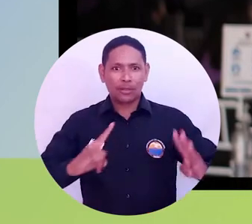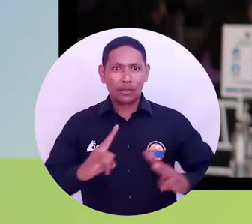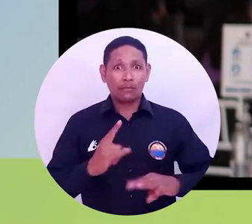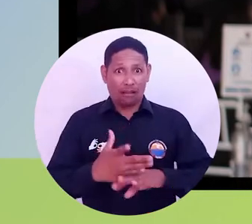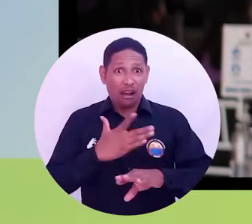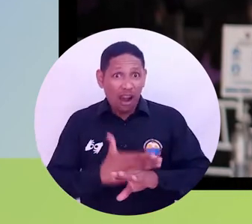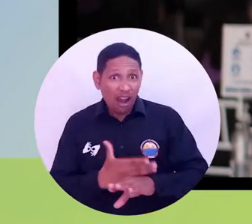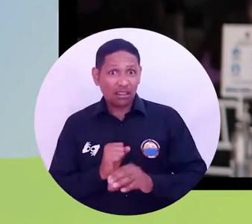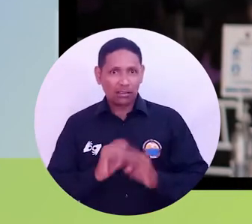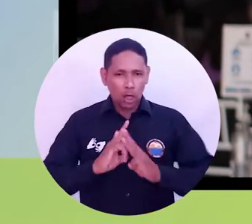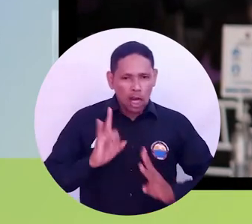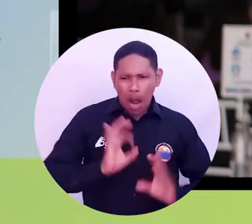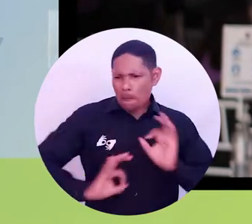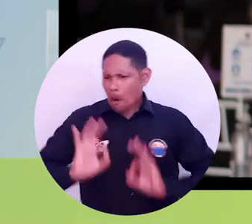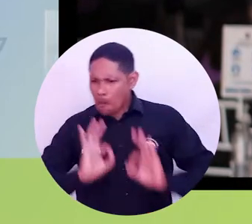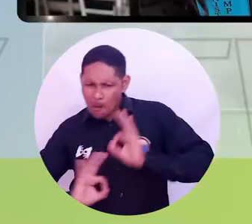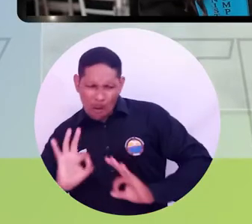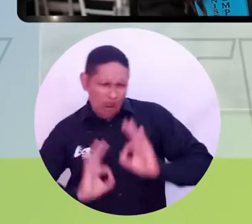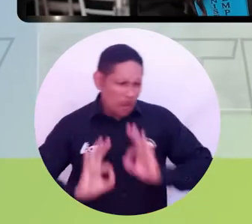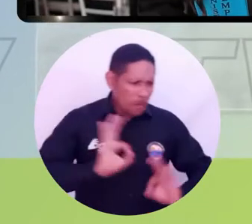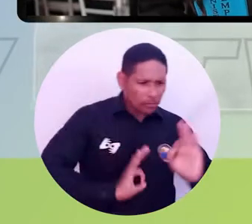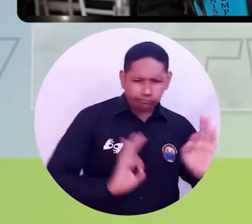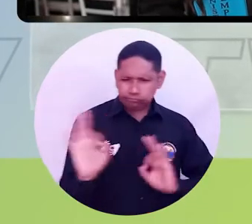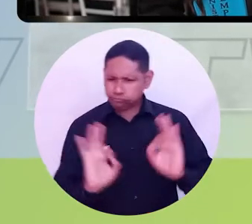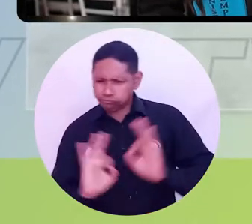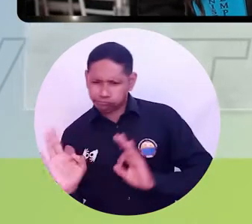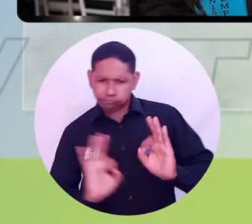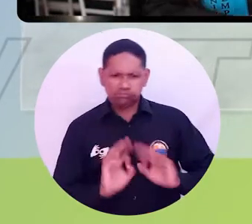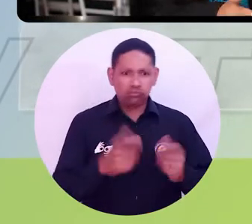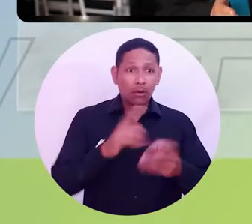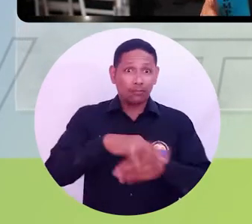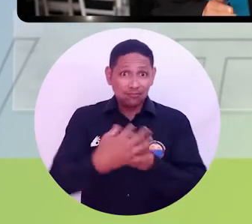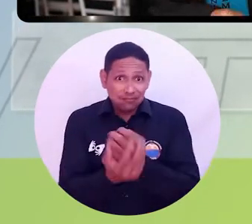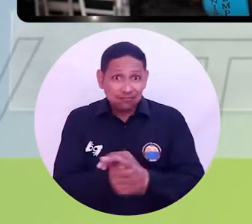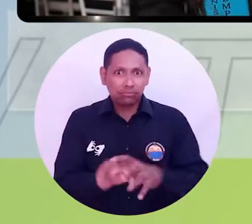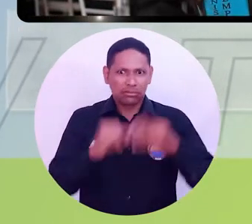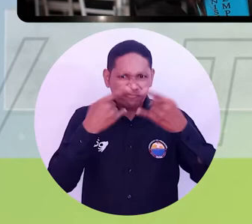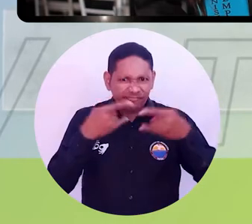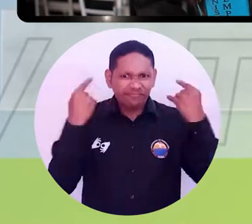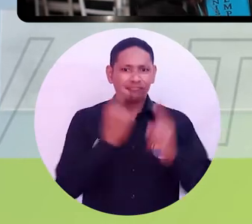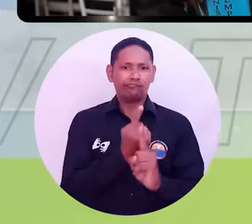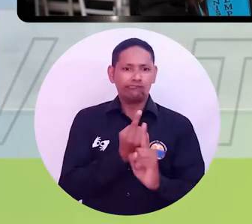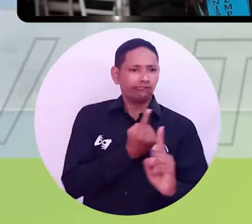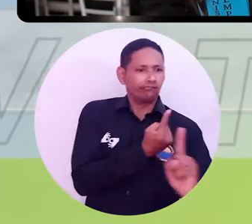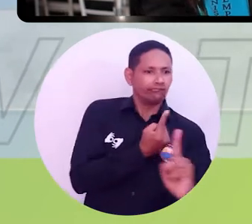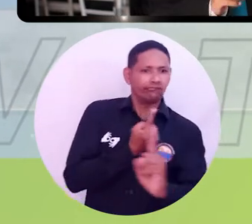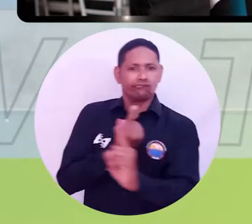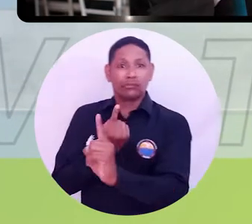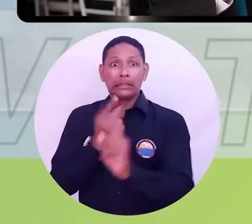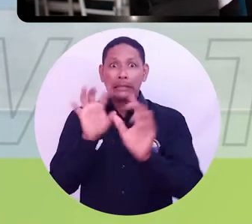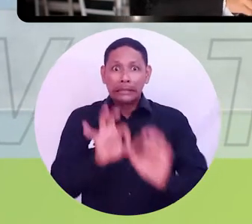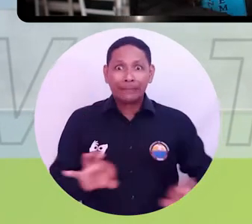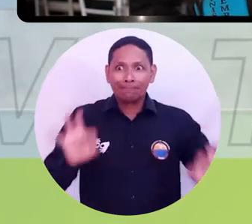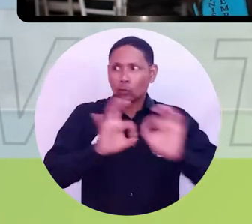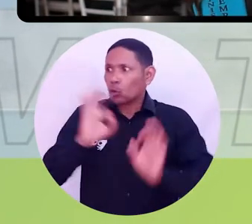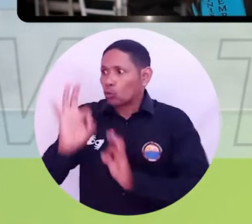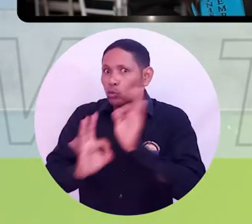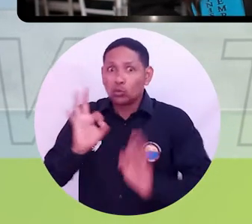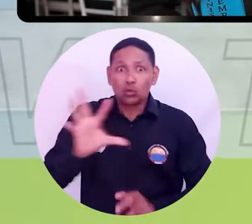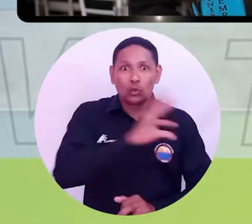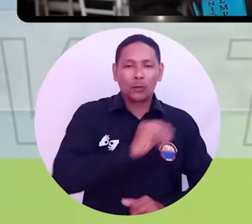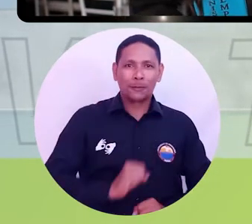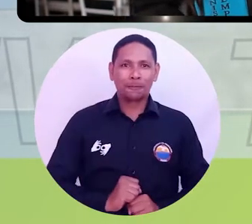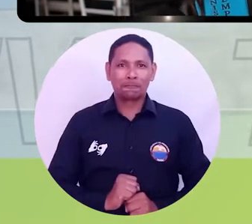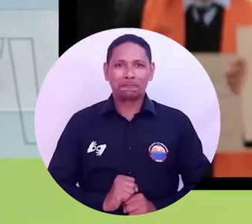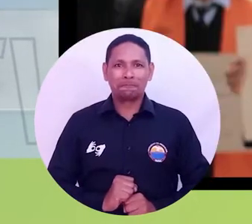instalaciones, la institución dispuso de un exigente despliegue logístico con adecuadas medidas de bioseguridad, en las que se dio prioridad